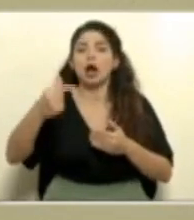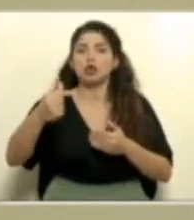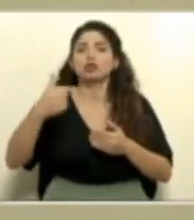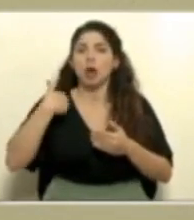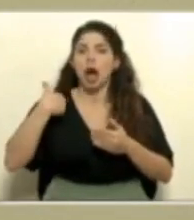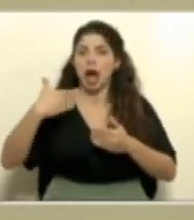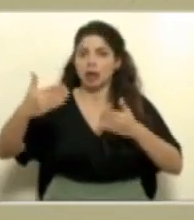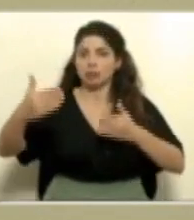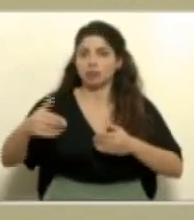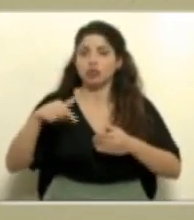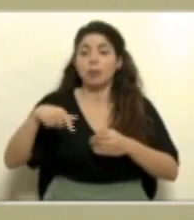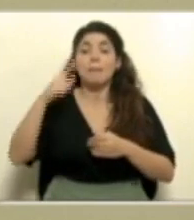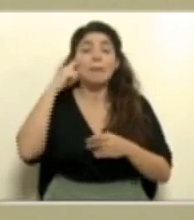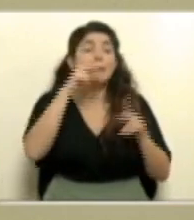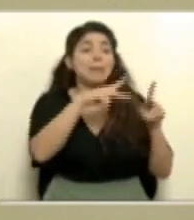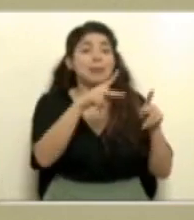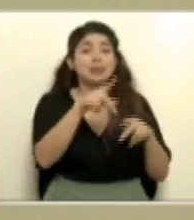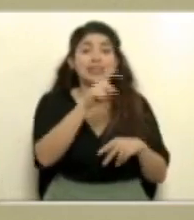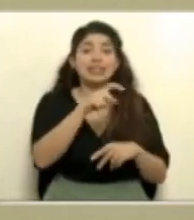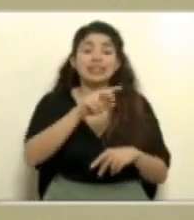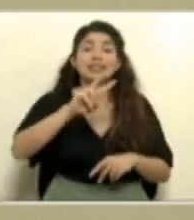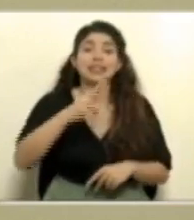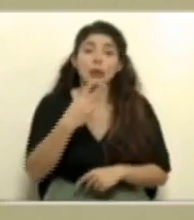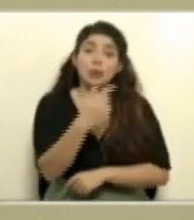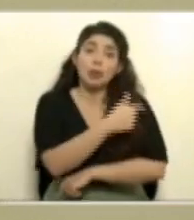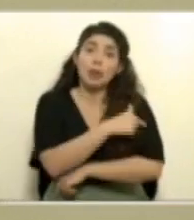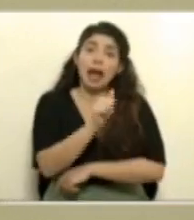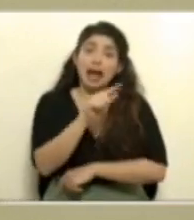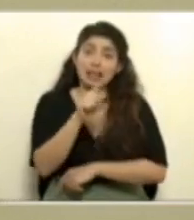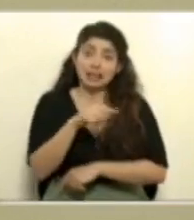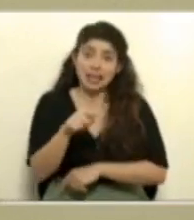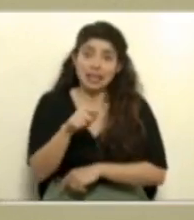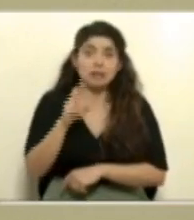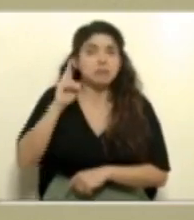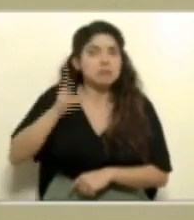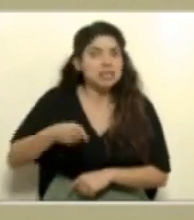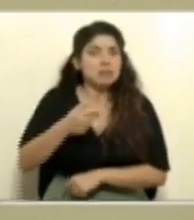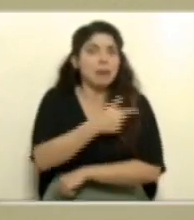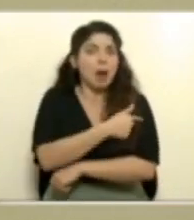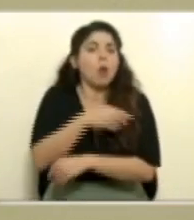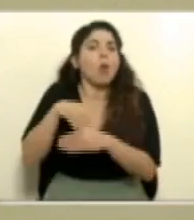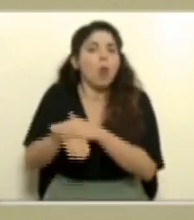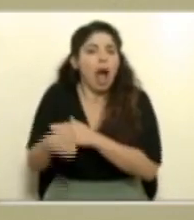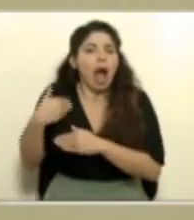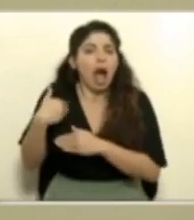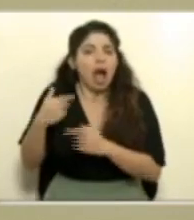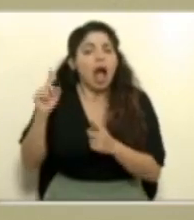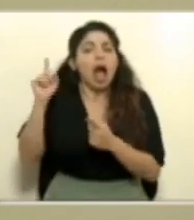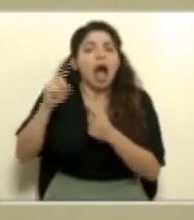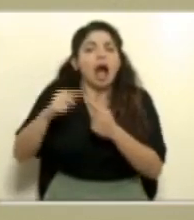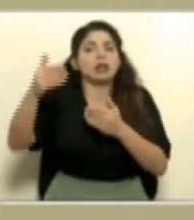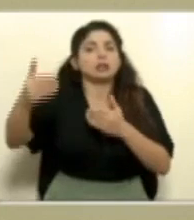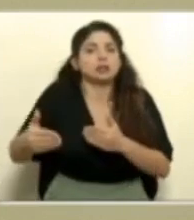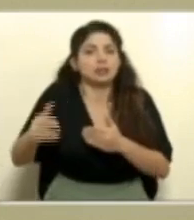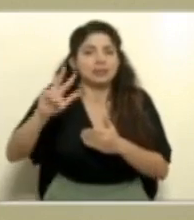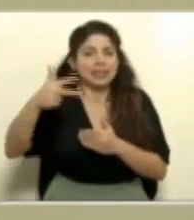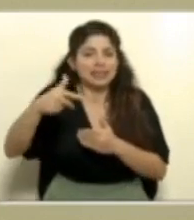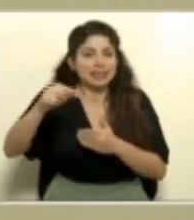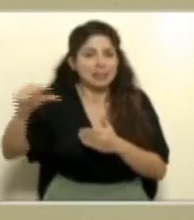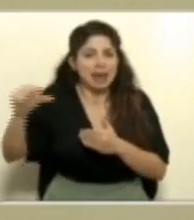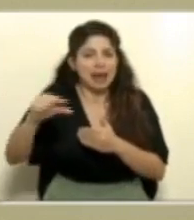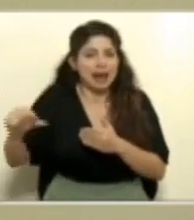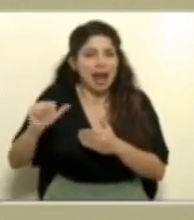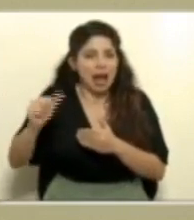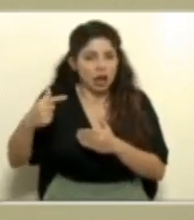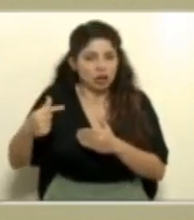los esquemas de AstraZeneca con el mismo tipo de vacuna. Y estamos atentos a la información sobre los